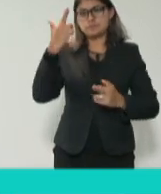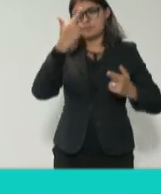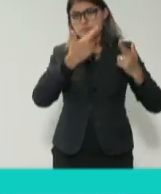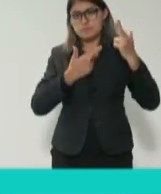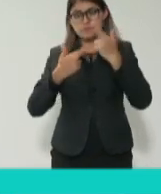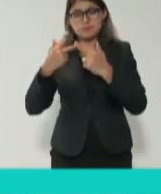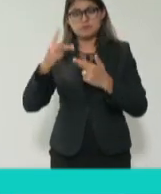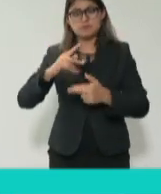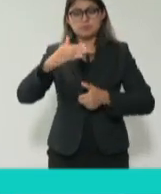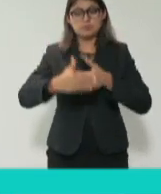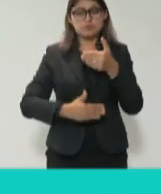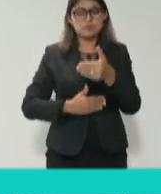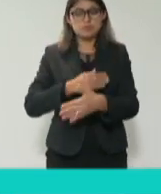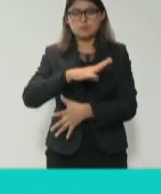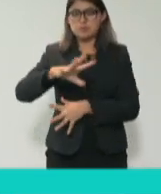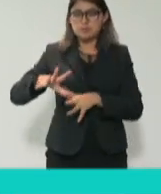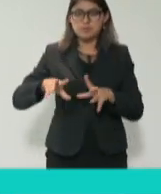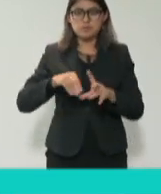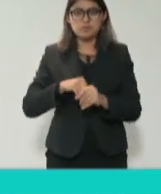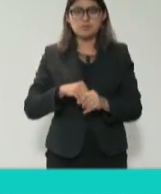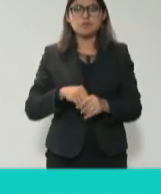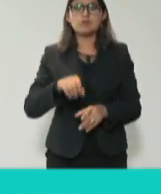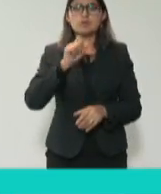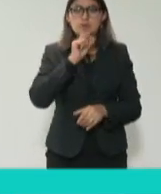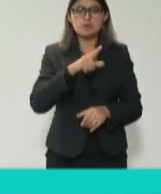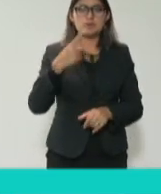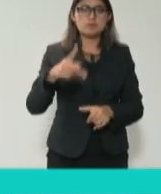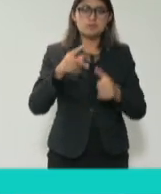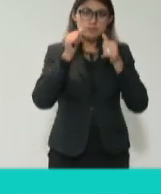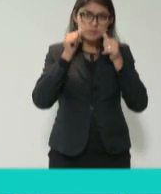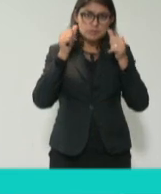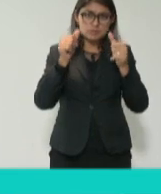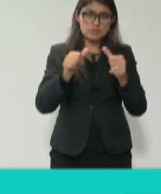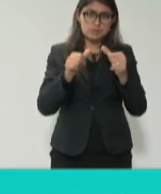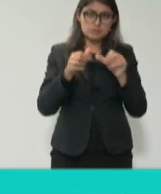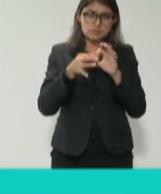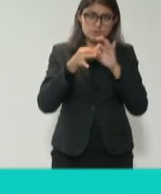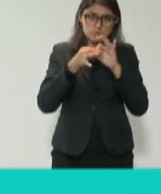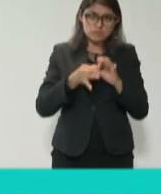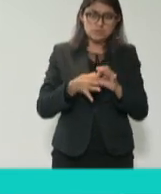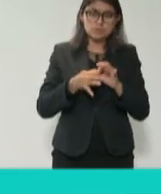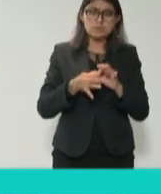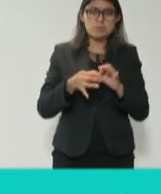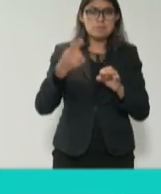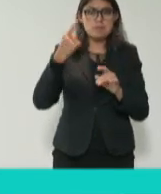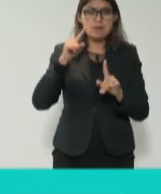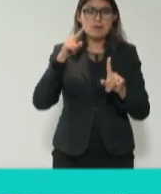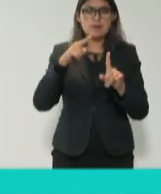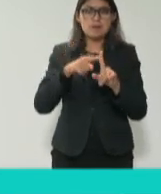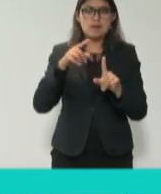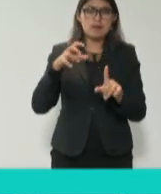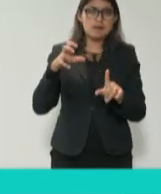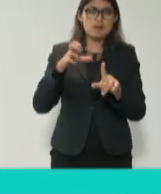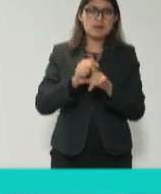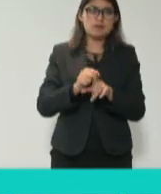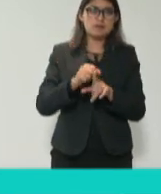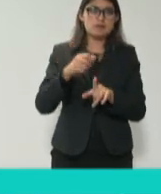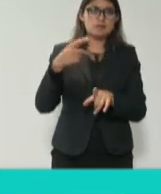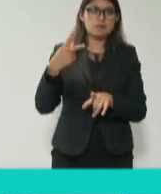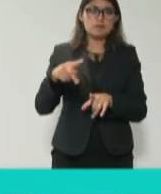procedimientos y también de las atribuciones correspondientes con la finalidad de cumplir los